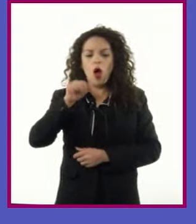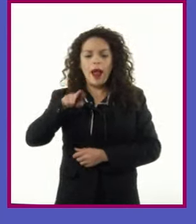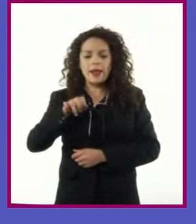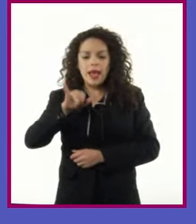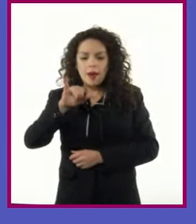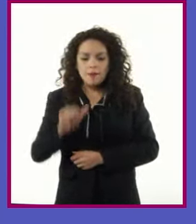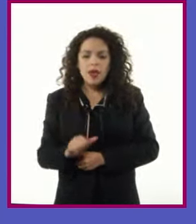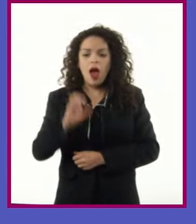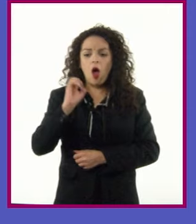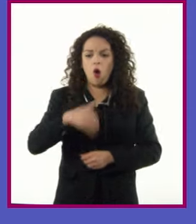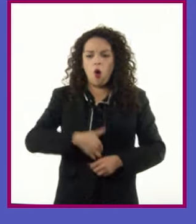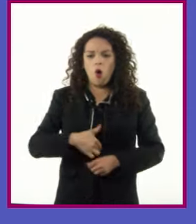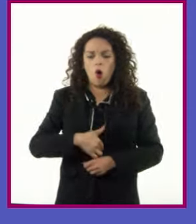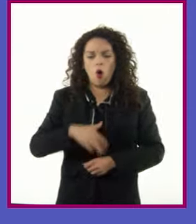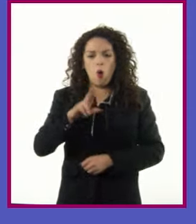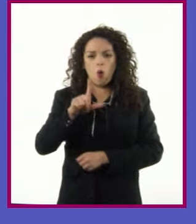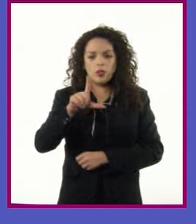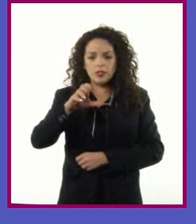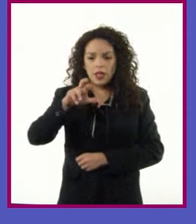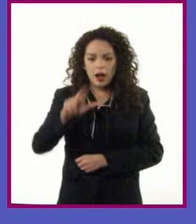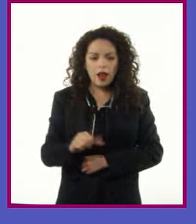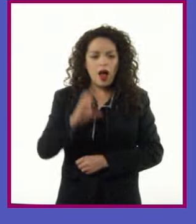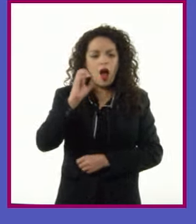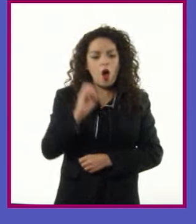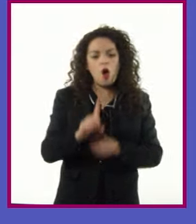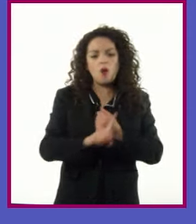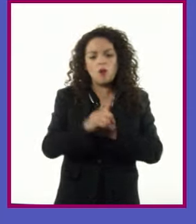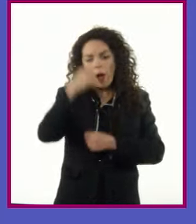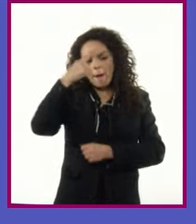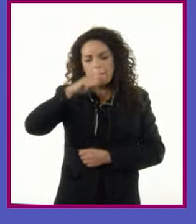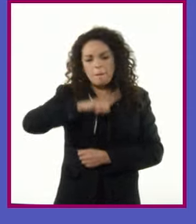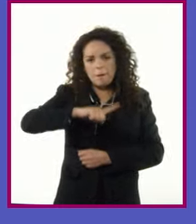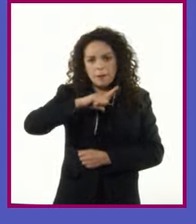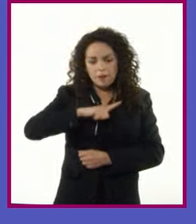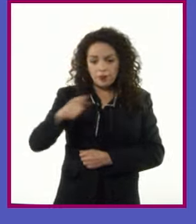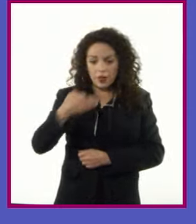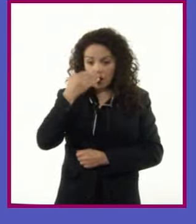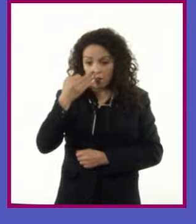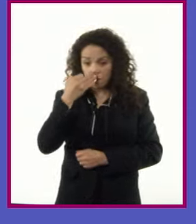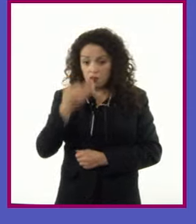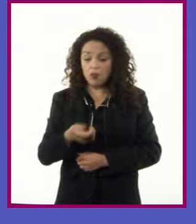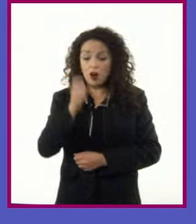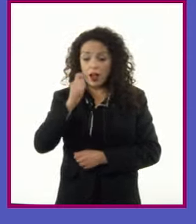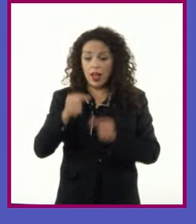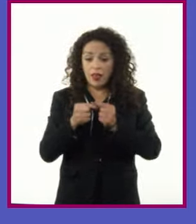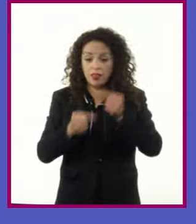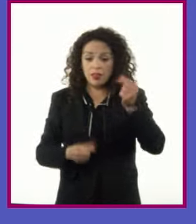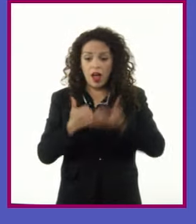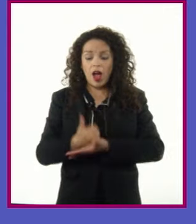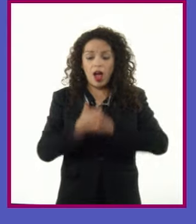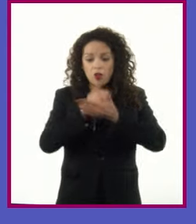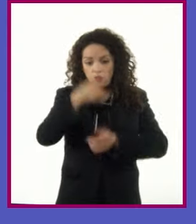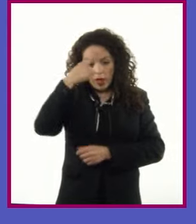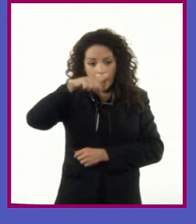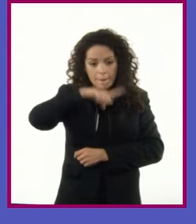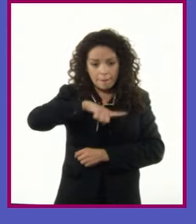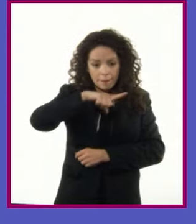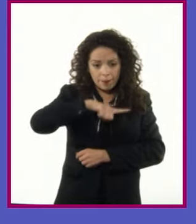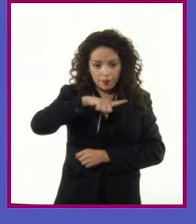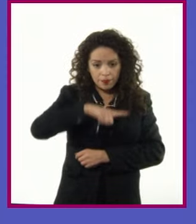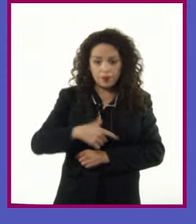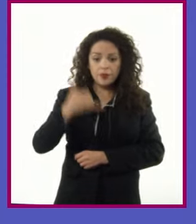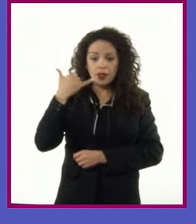problemas urinarios Las flores y los tallos son diuréticos, antiespasmódicos y emolientes Mientras que las flores,